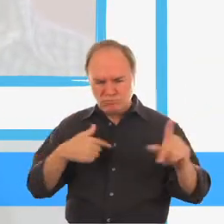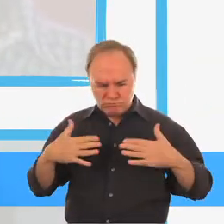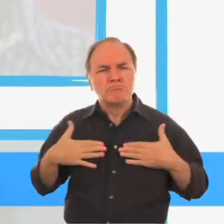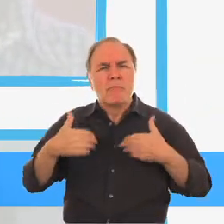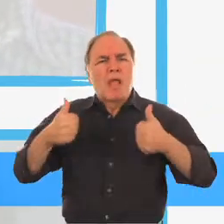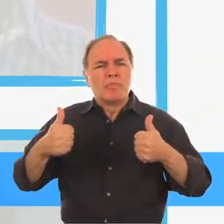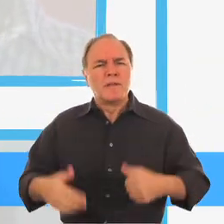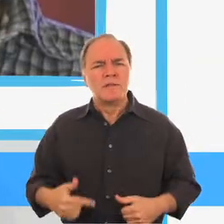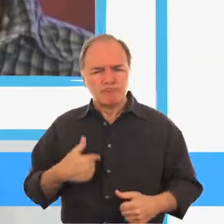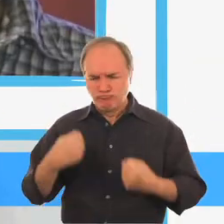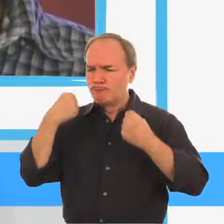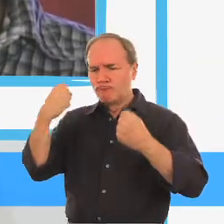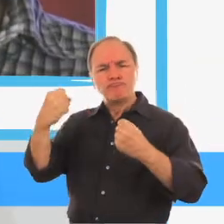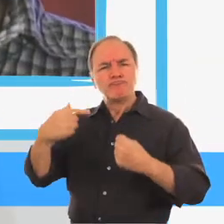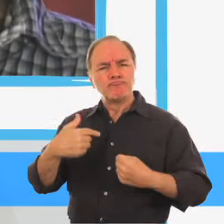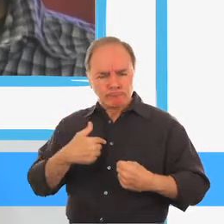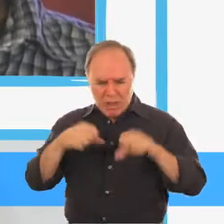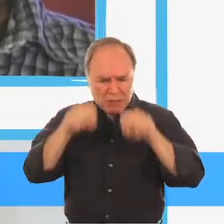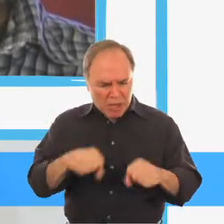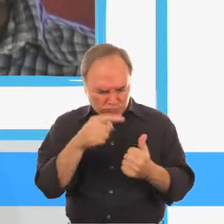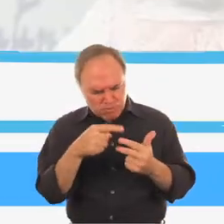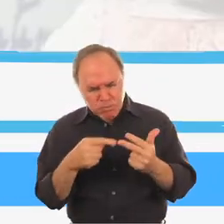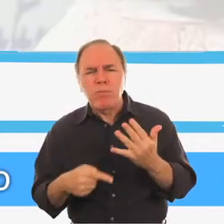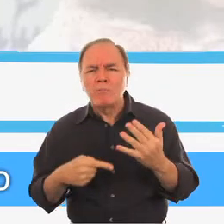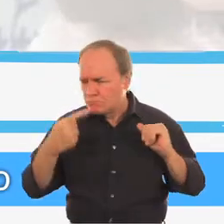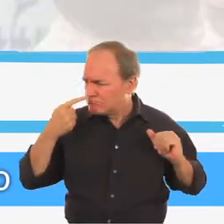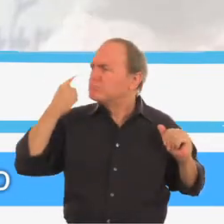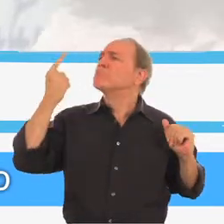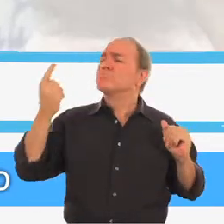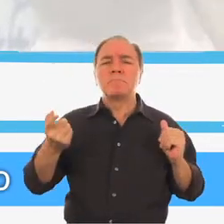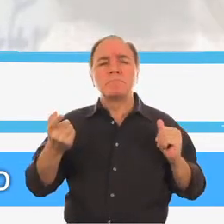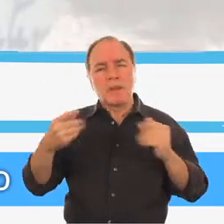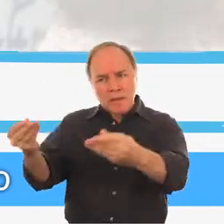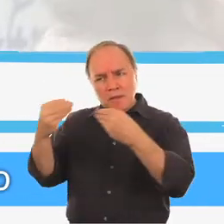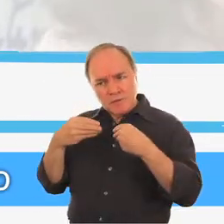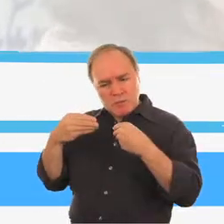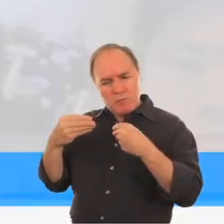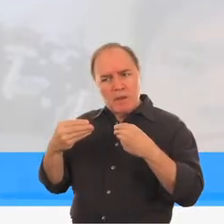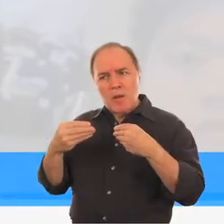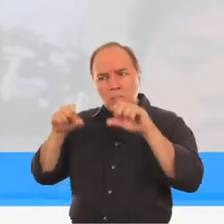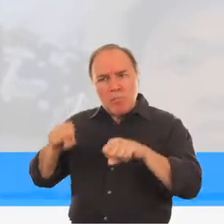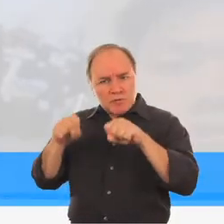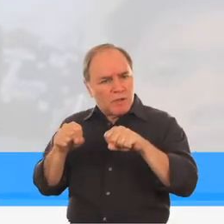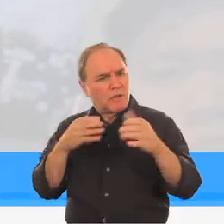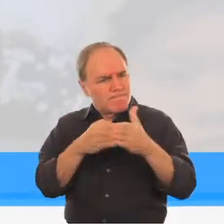y fuerte, capaz y orgulloso. Solo necesito la oportunidad de ser yo mismo